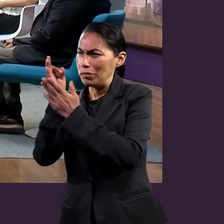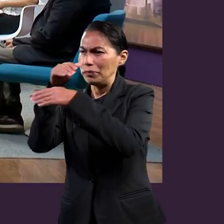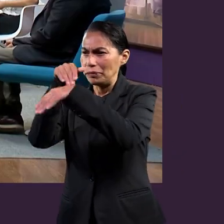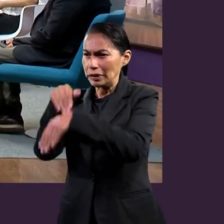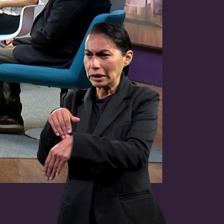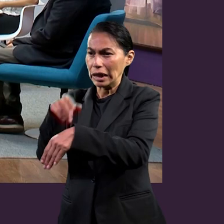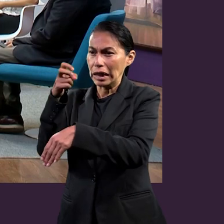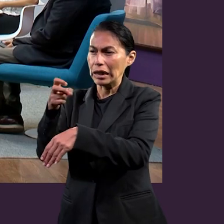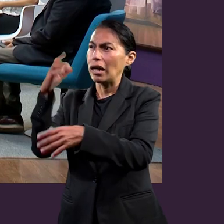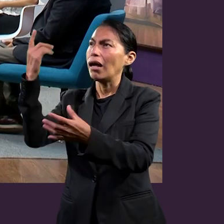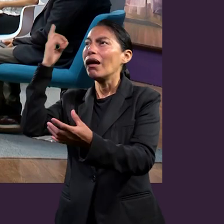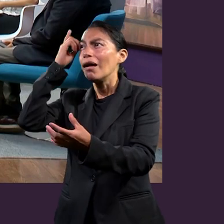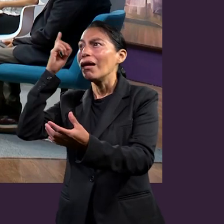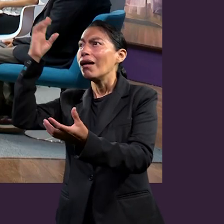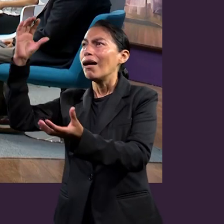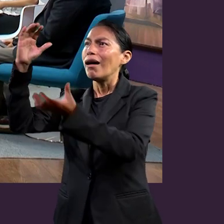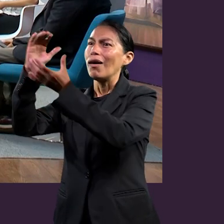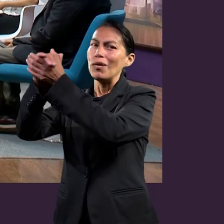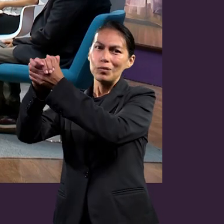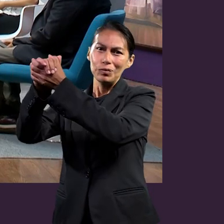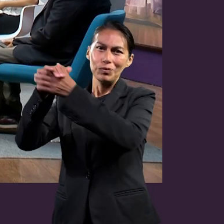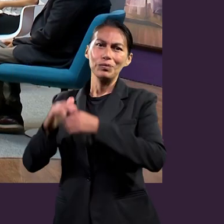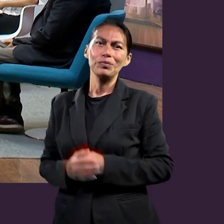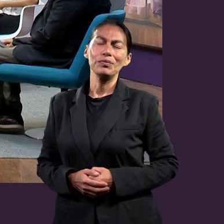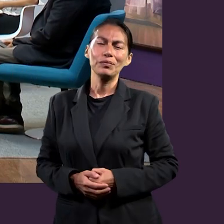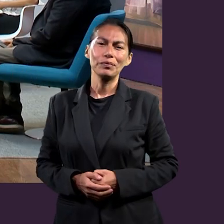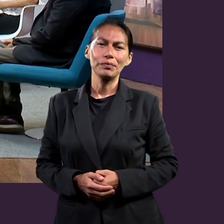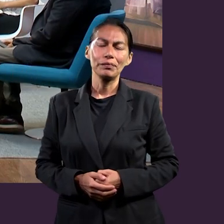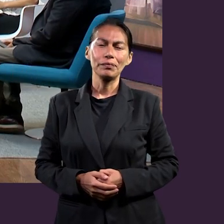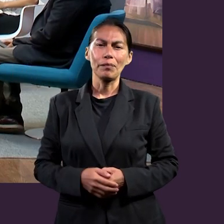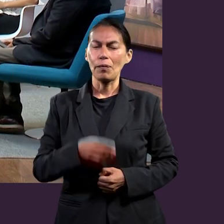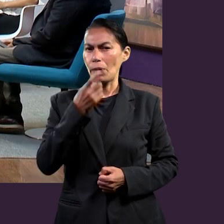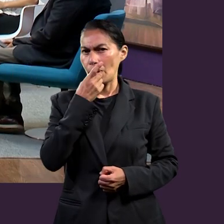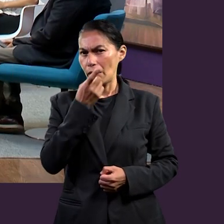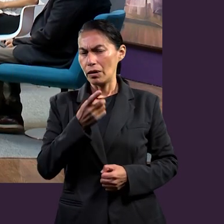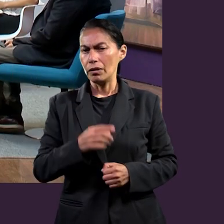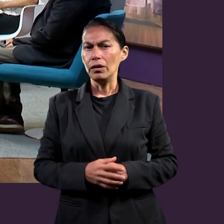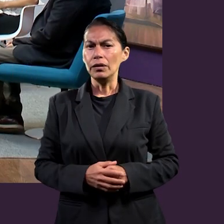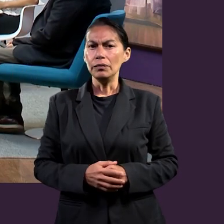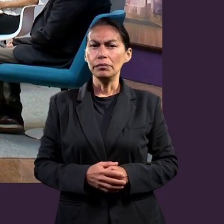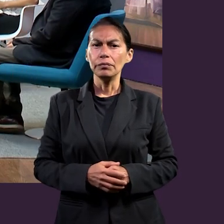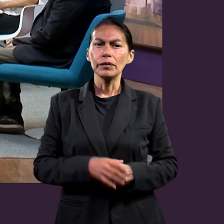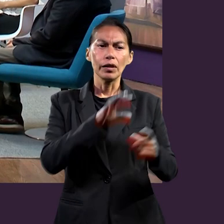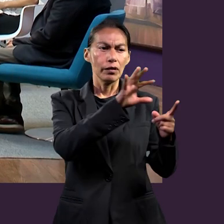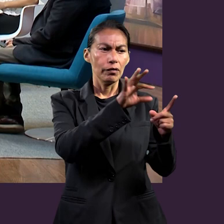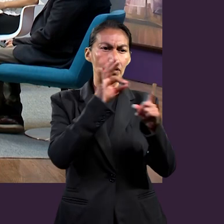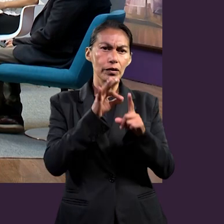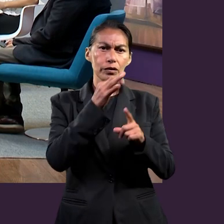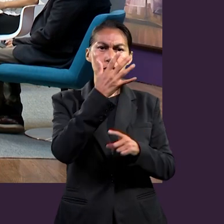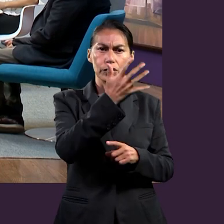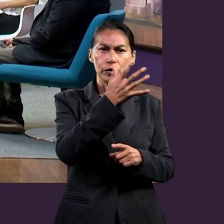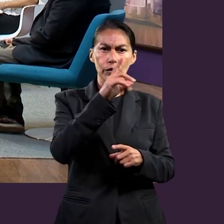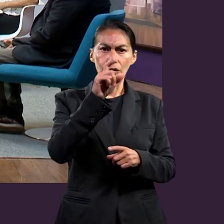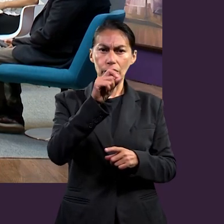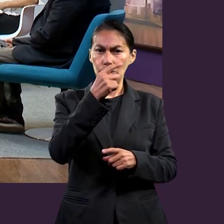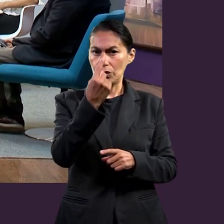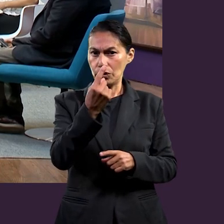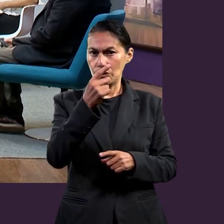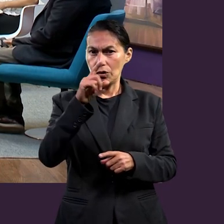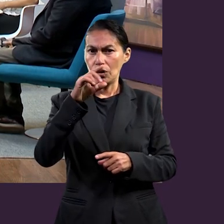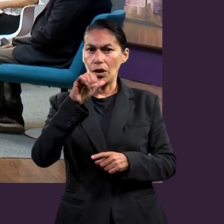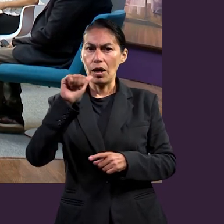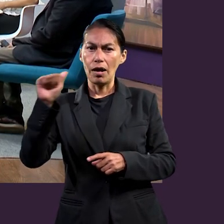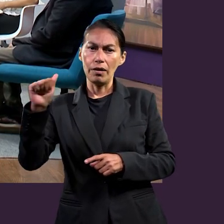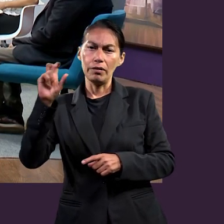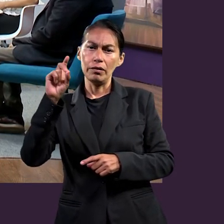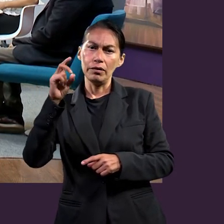Pero quisiera hacerte una pregunta, Isaac. En el texto que estamos estudiando, que es Efesios 5, del 21 al